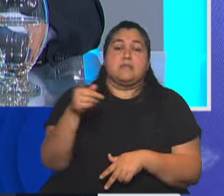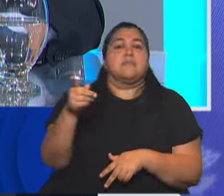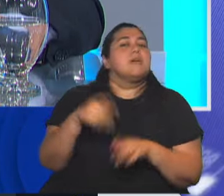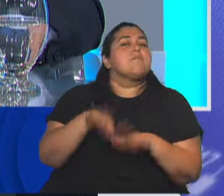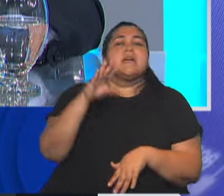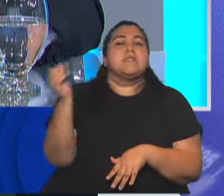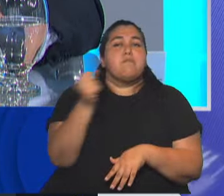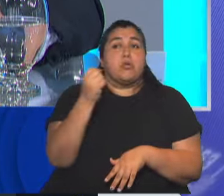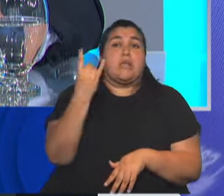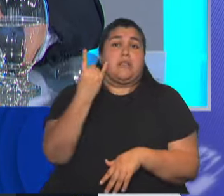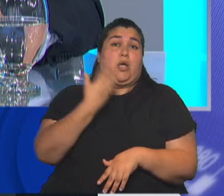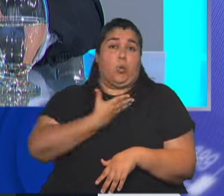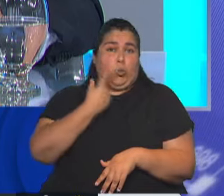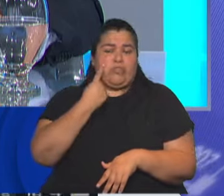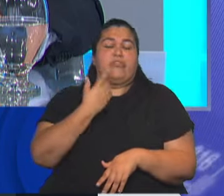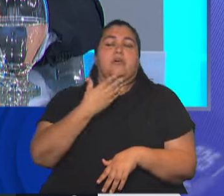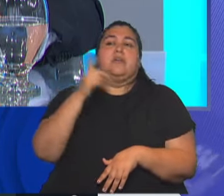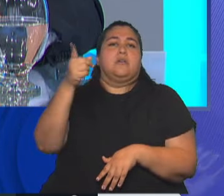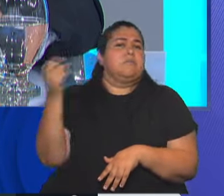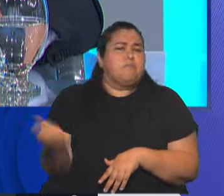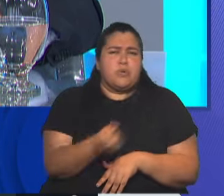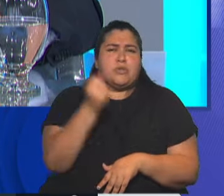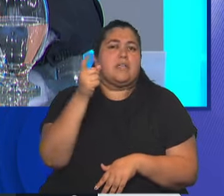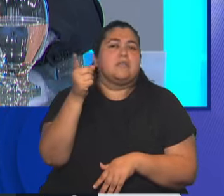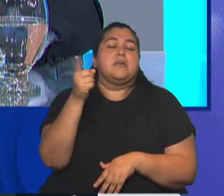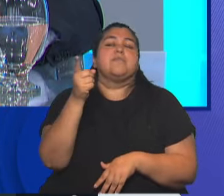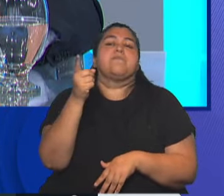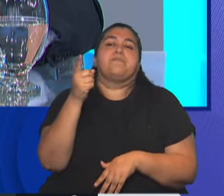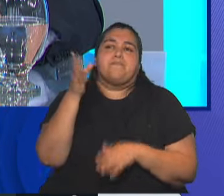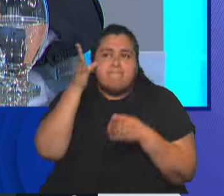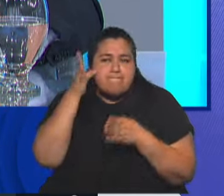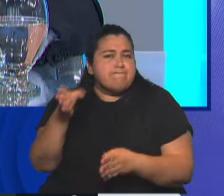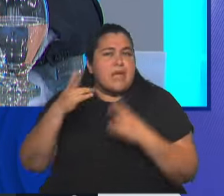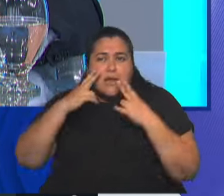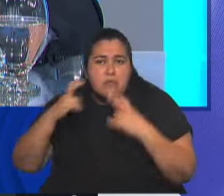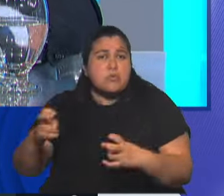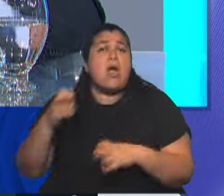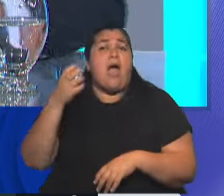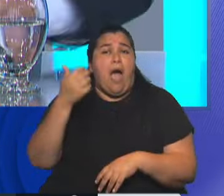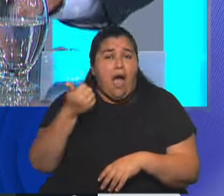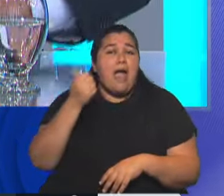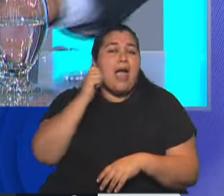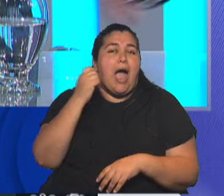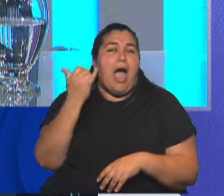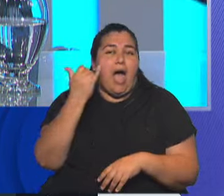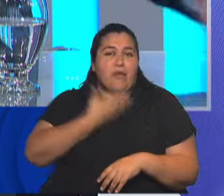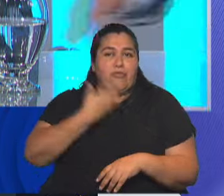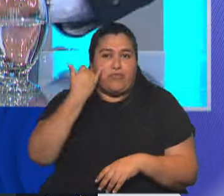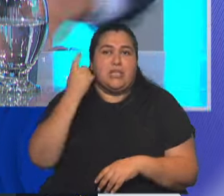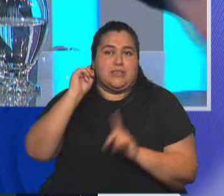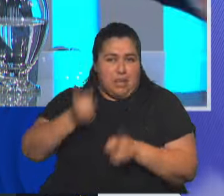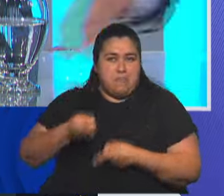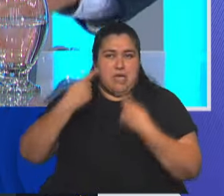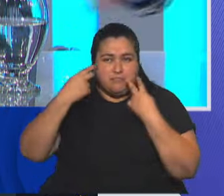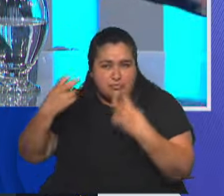llevar a cabo la UIF. Que hay que ponerla en el mundo, hoy estamos sujetos a revisión de la GAFI, que termina hoy, y tiene que